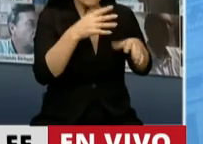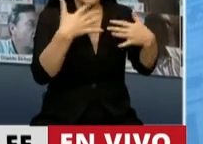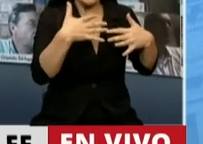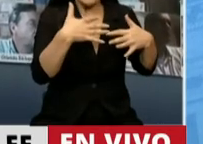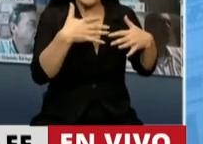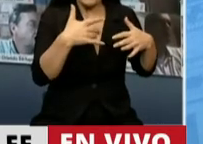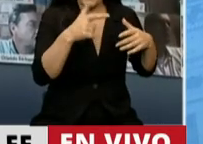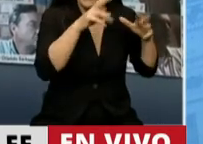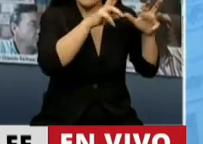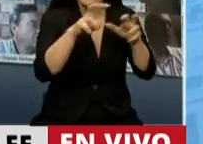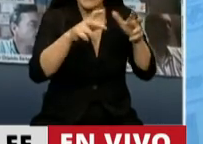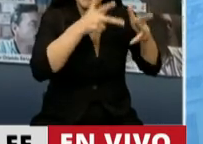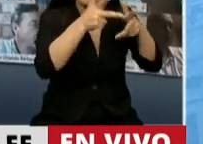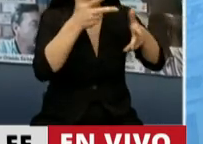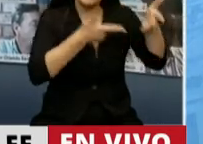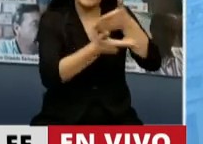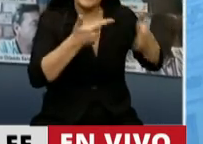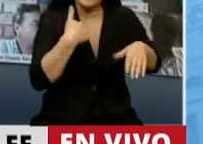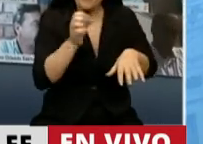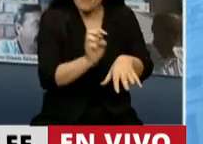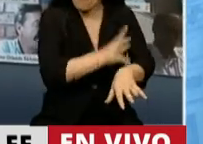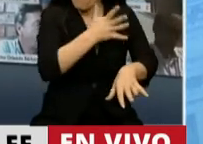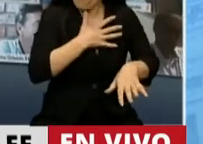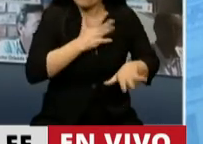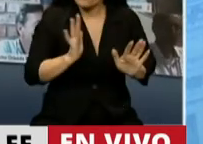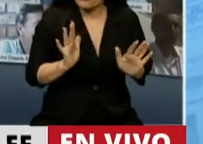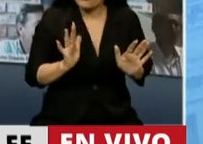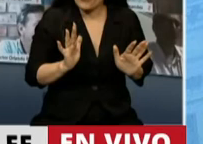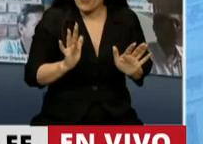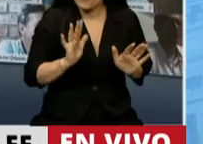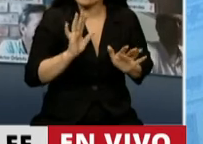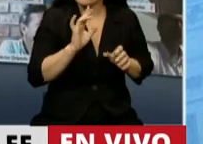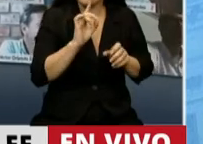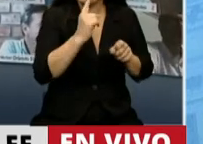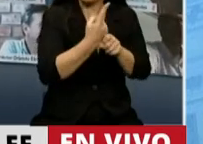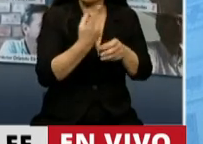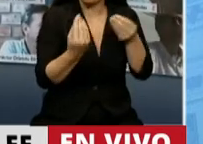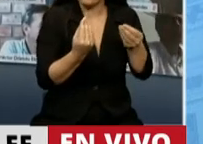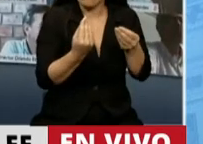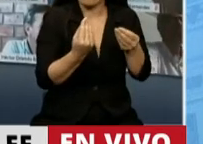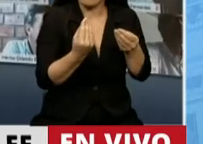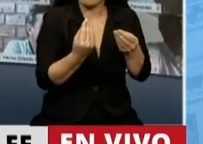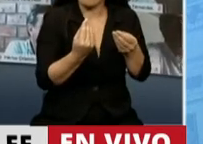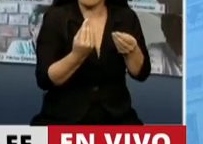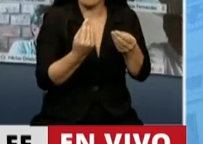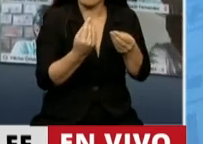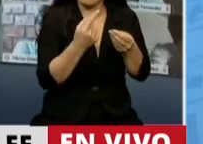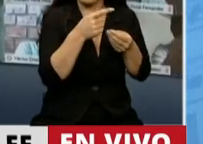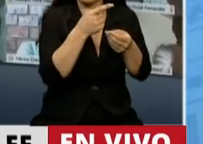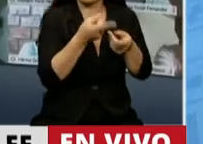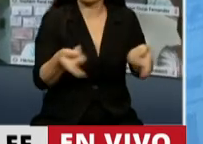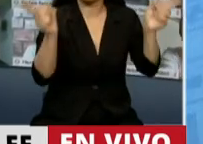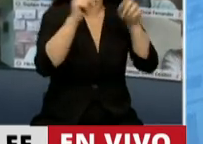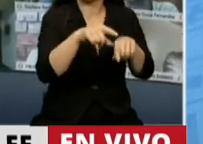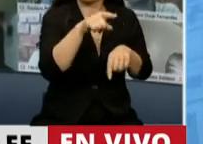por los temas que ahí se desgranaron. En primer lugar, la vocación de volver a ese gran